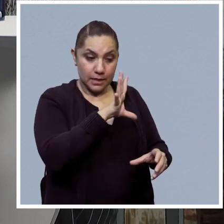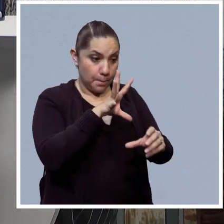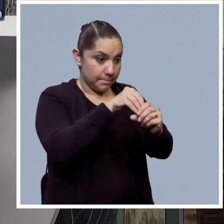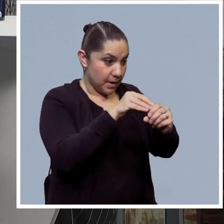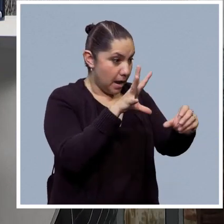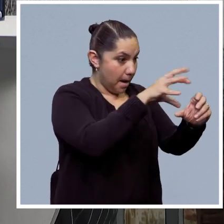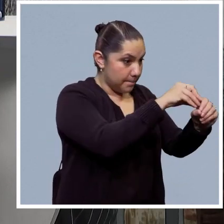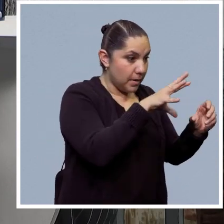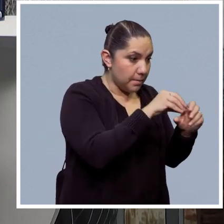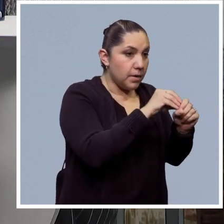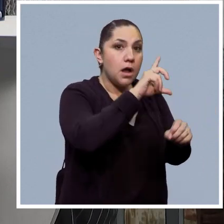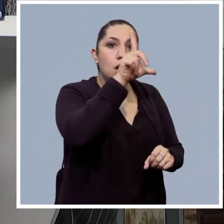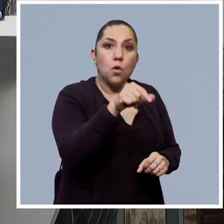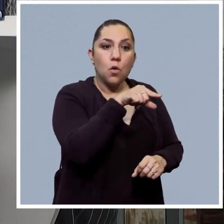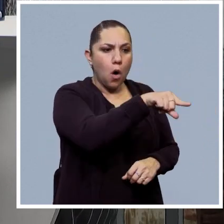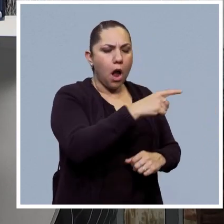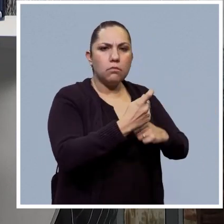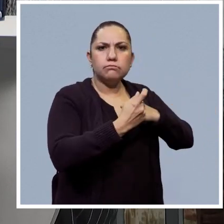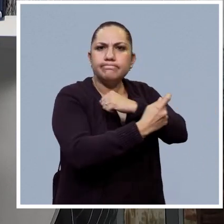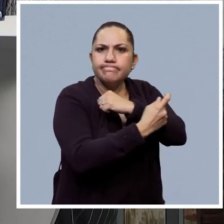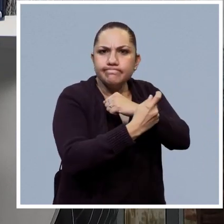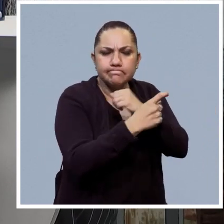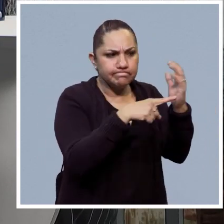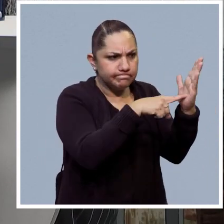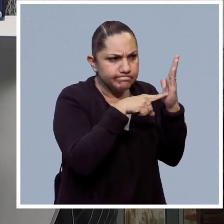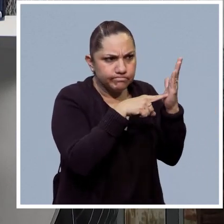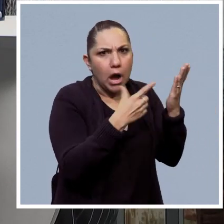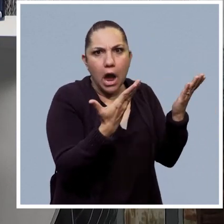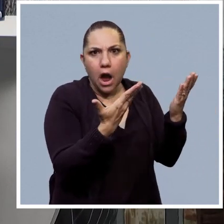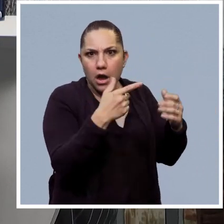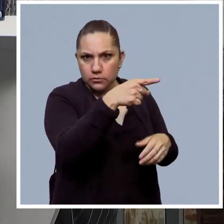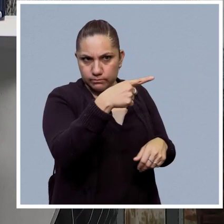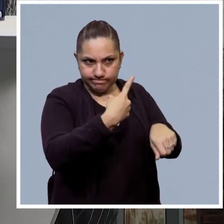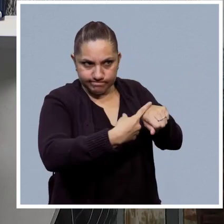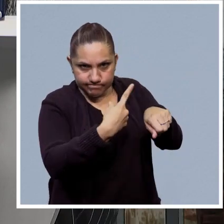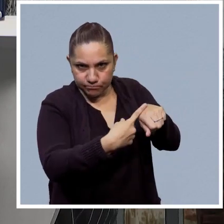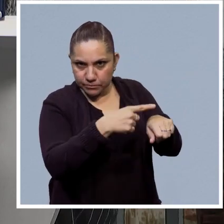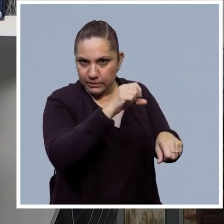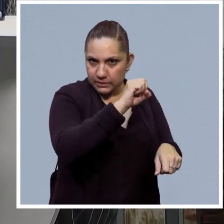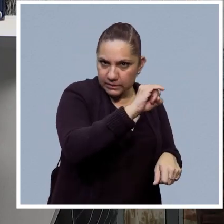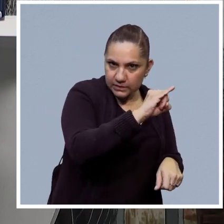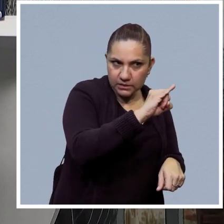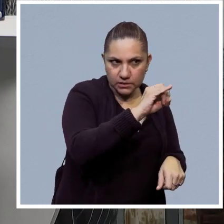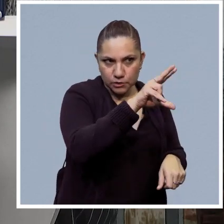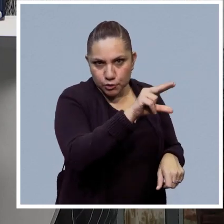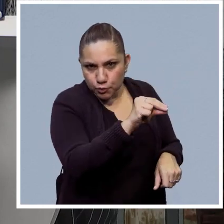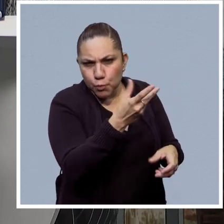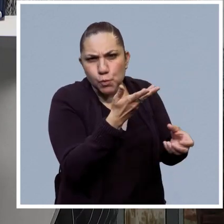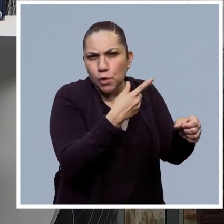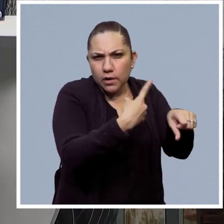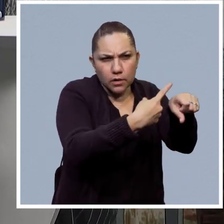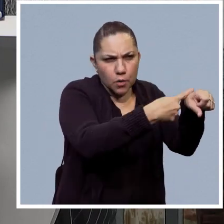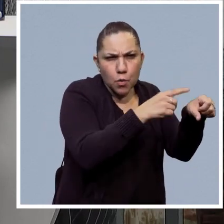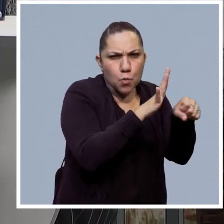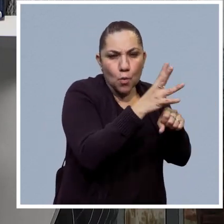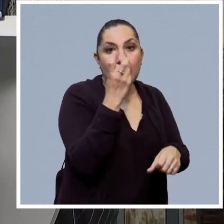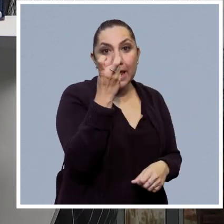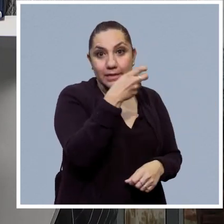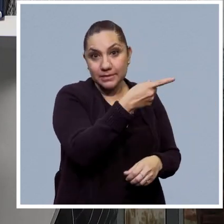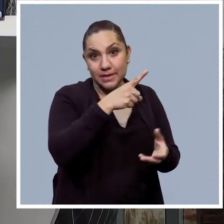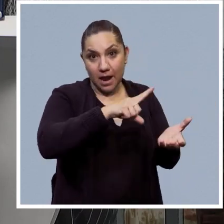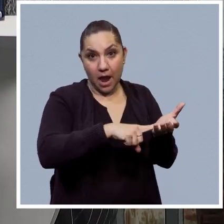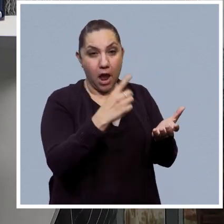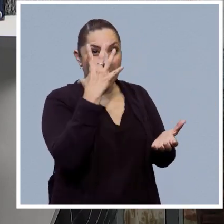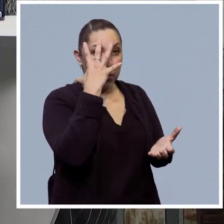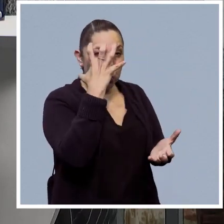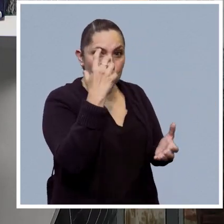adecuada de los factores que pueden predecirse este tipo de enfermedades. Por ejemplo, cuando utilizamos algoritmos de detección de imágenes, por ejemplo.